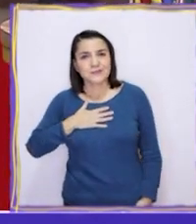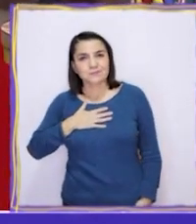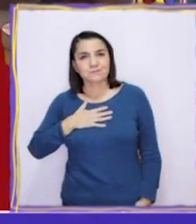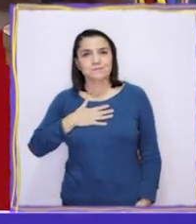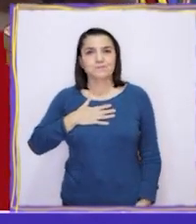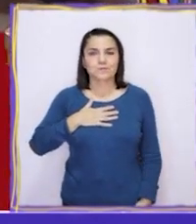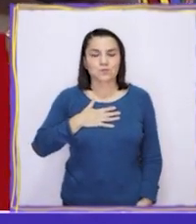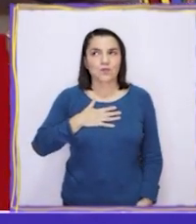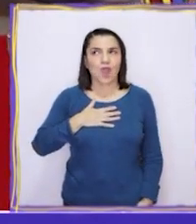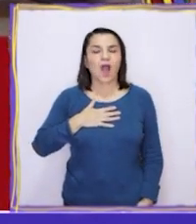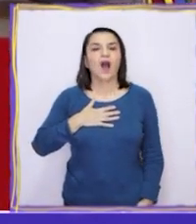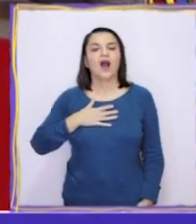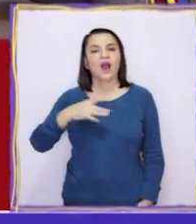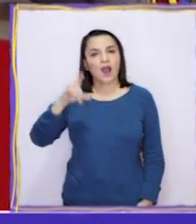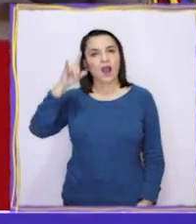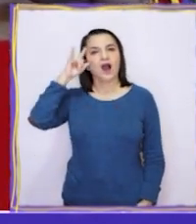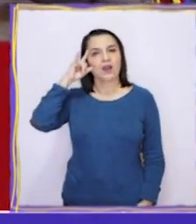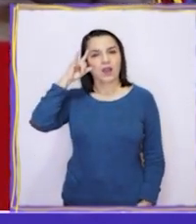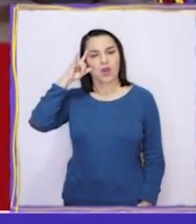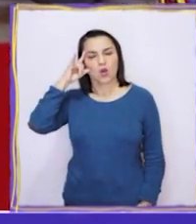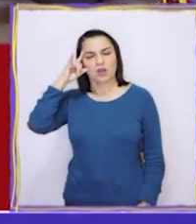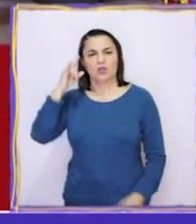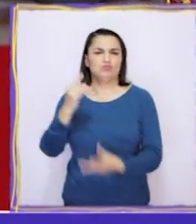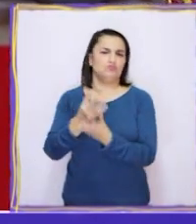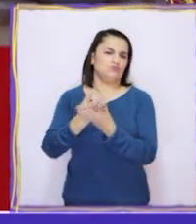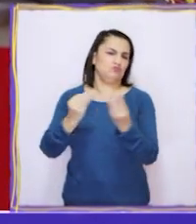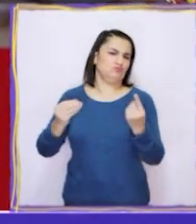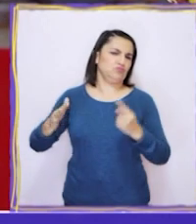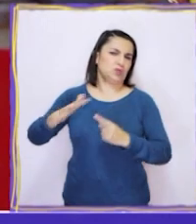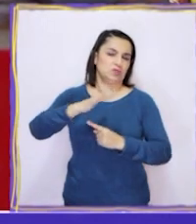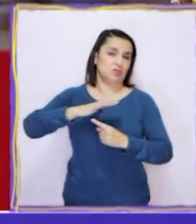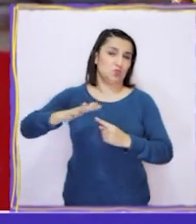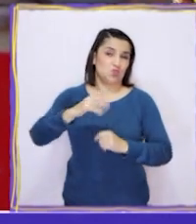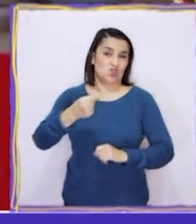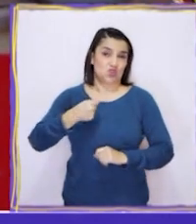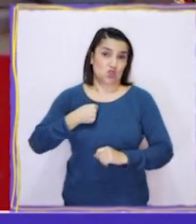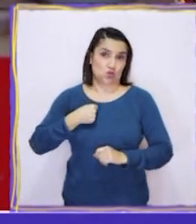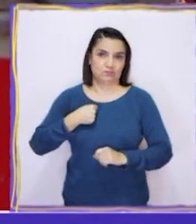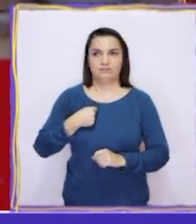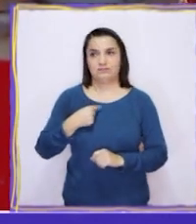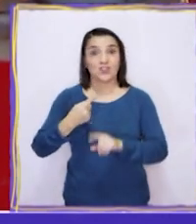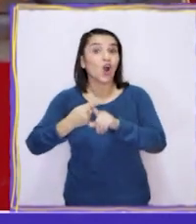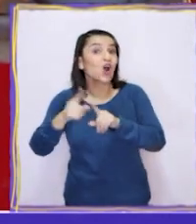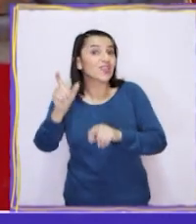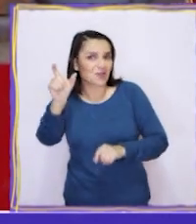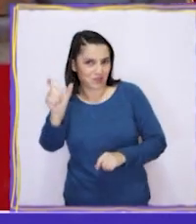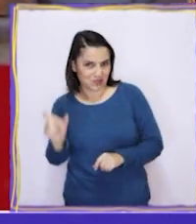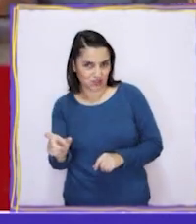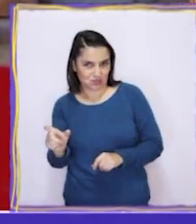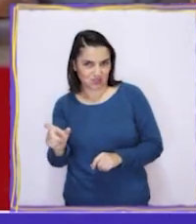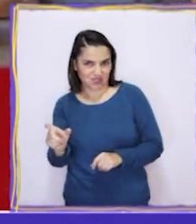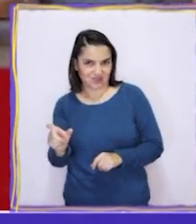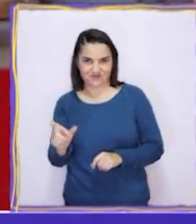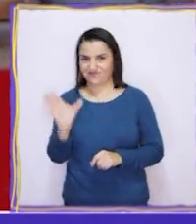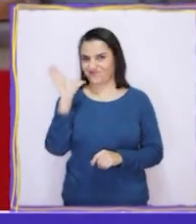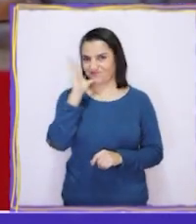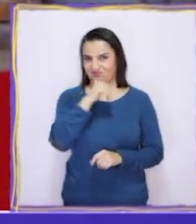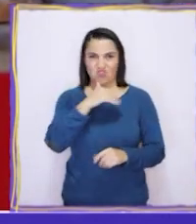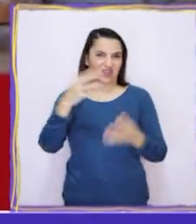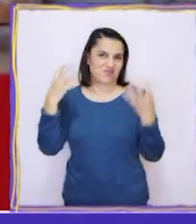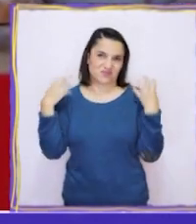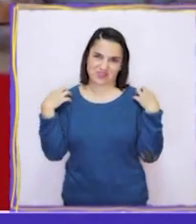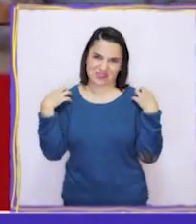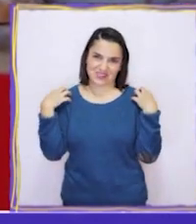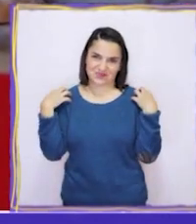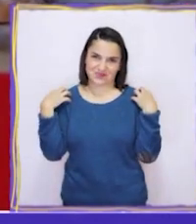¡Ay! Esto me hace recordar muchas situaciones en las que yo u otra persona nos fuimos